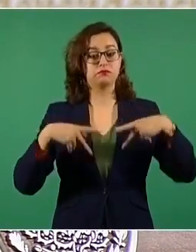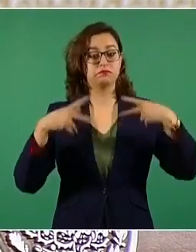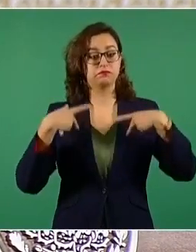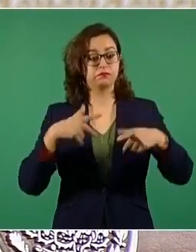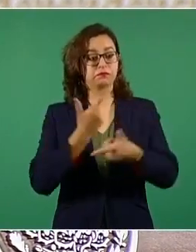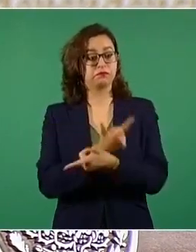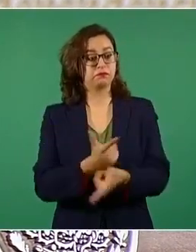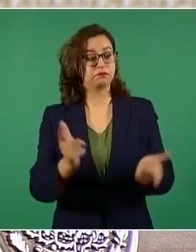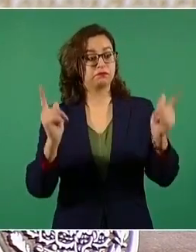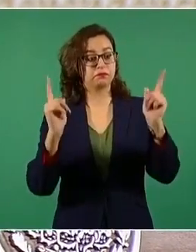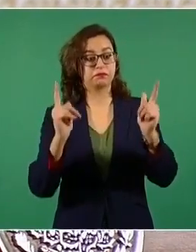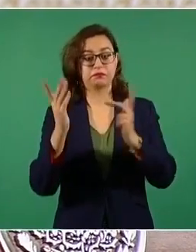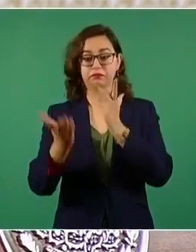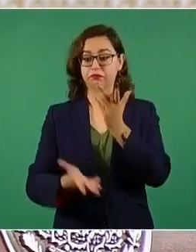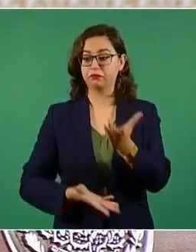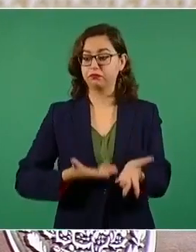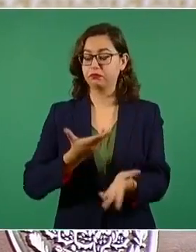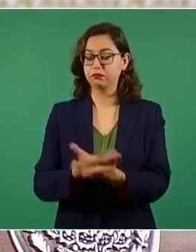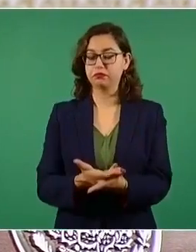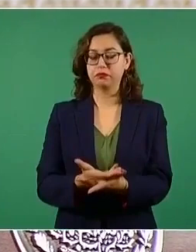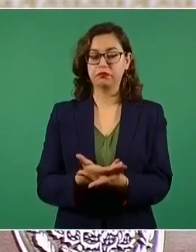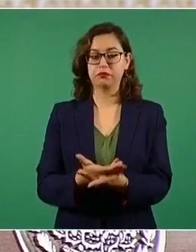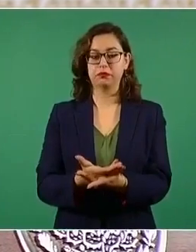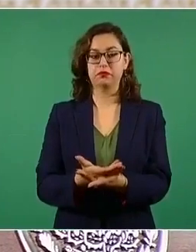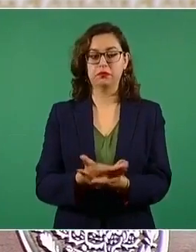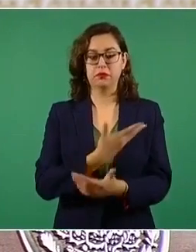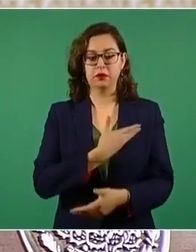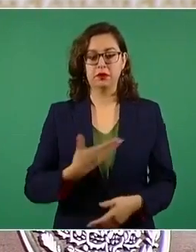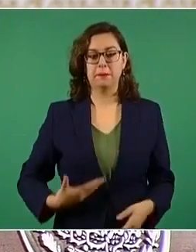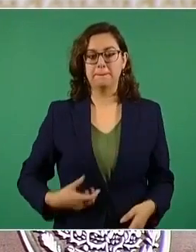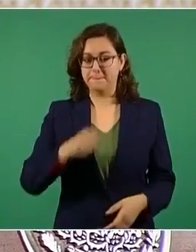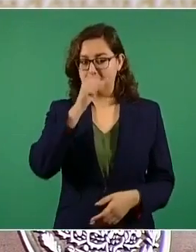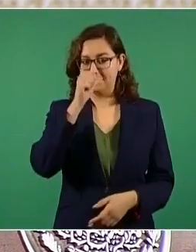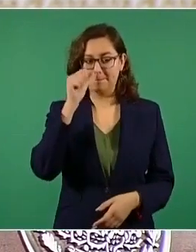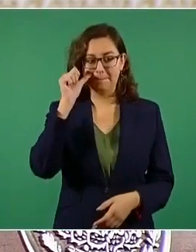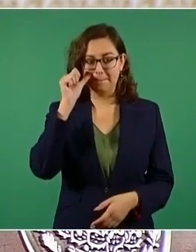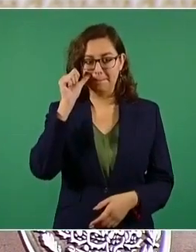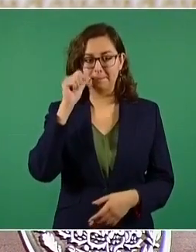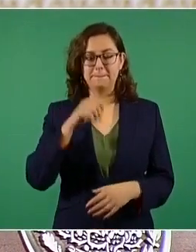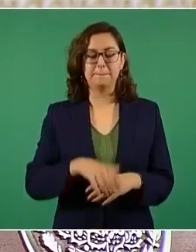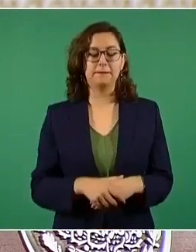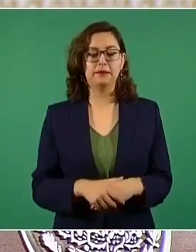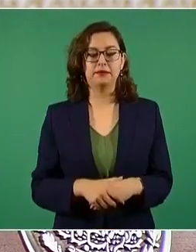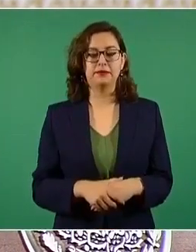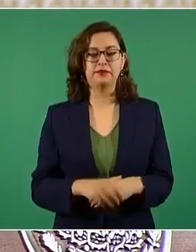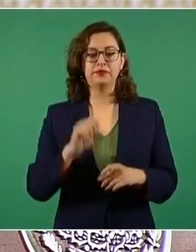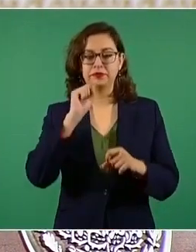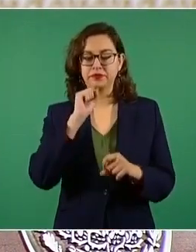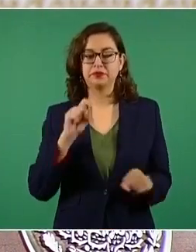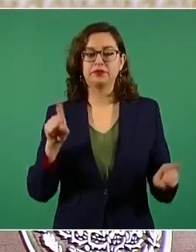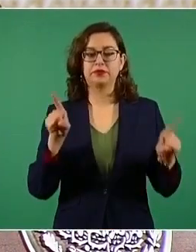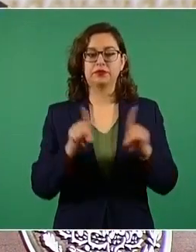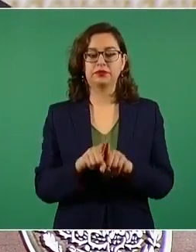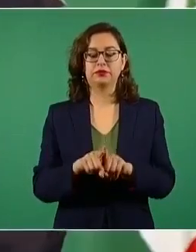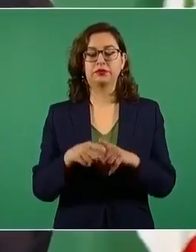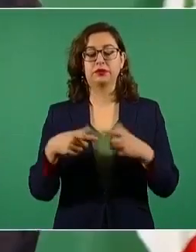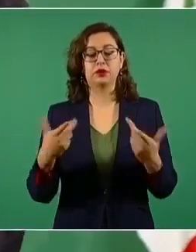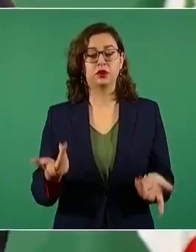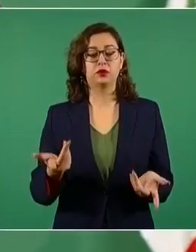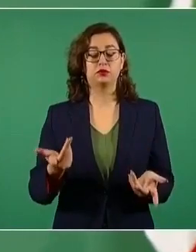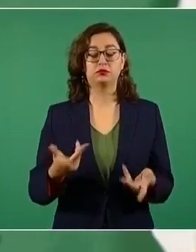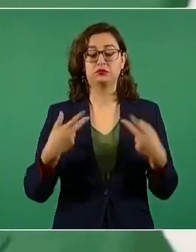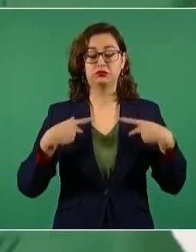que era lo que planteaba el presidente Juárez y los pedagogos más